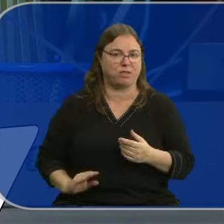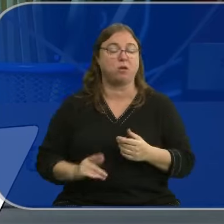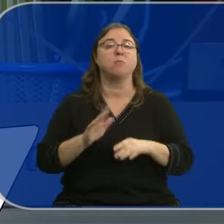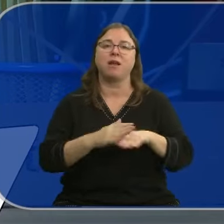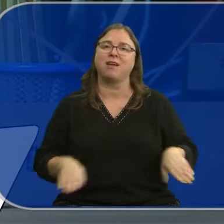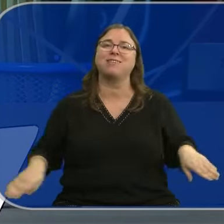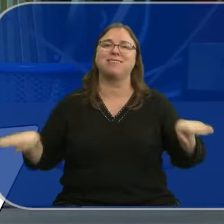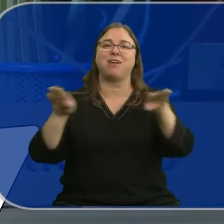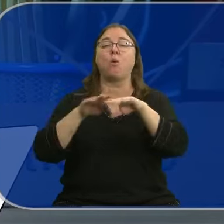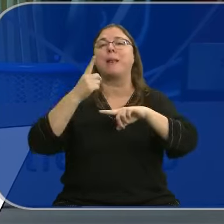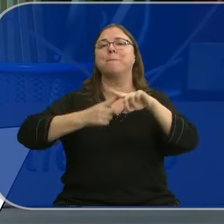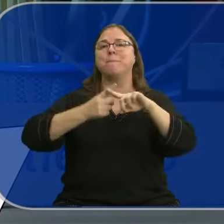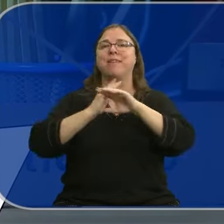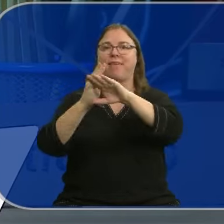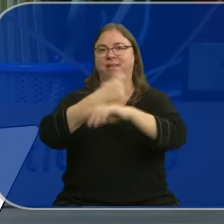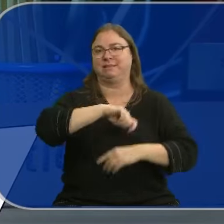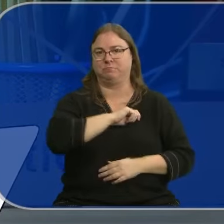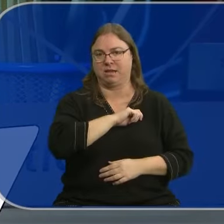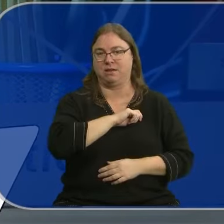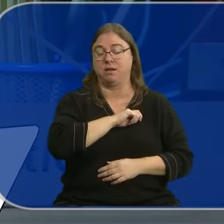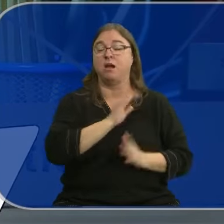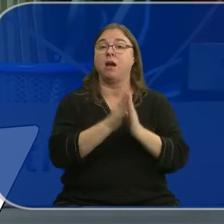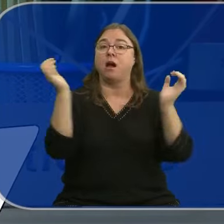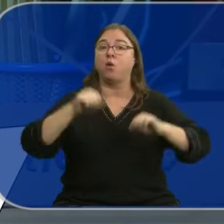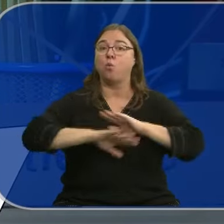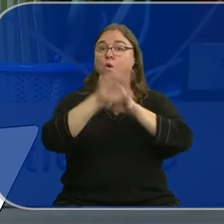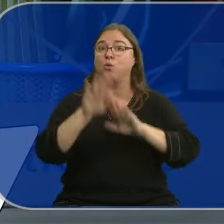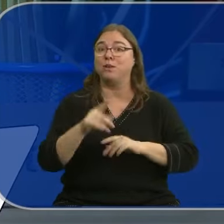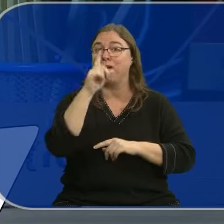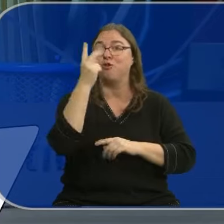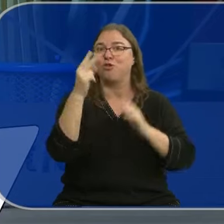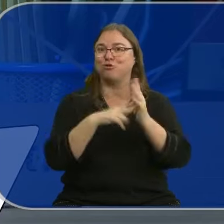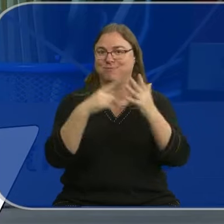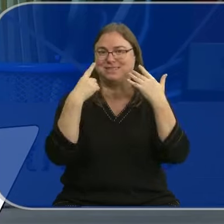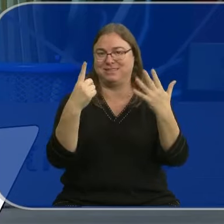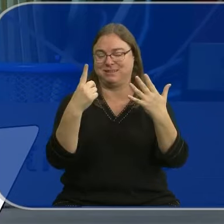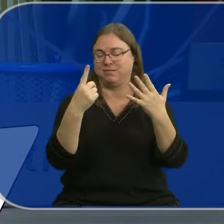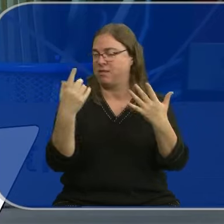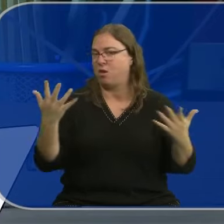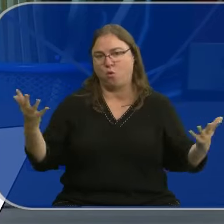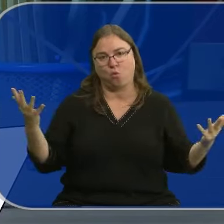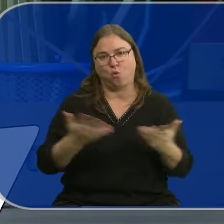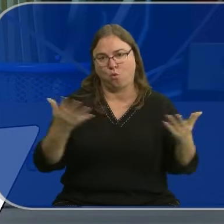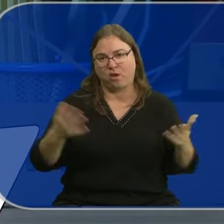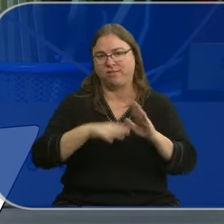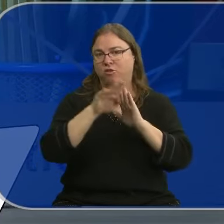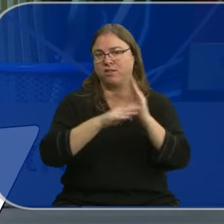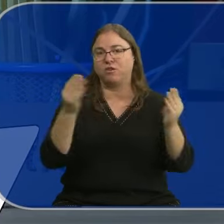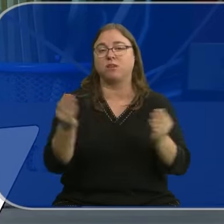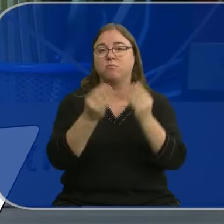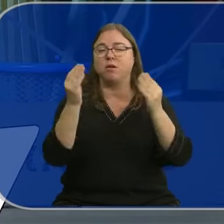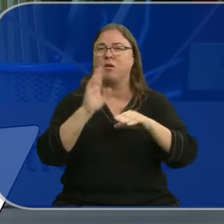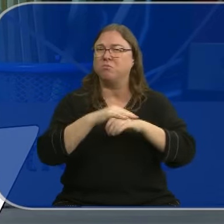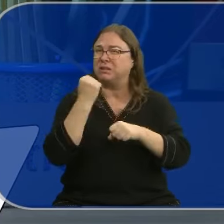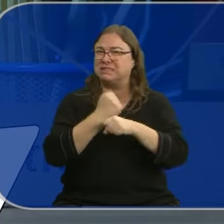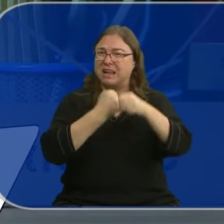les equipare a la media del sueldo del resto del país. El último acuerdo se firmó en 2006. Consideran urgente mejorar las condiciones ante